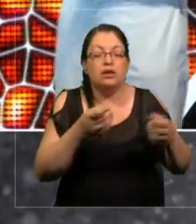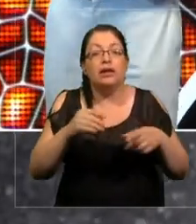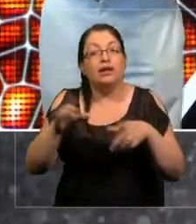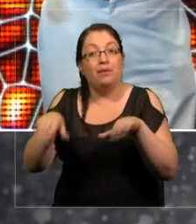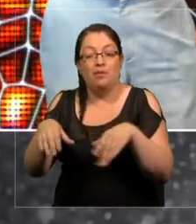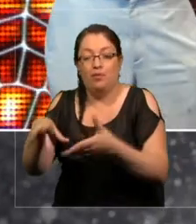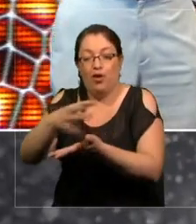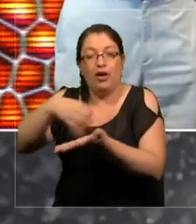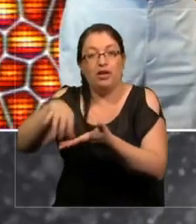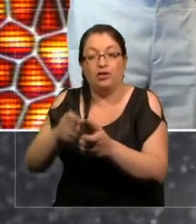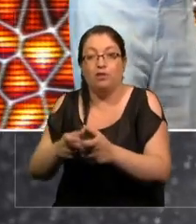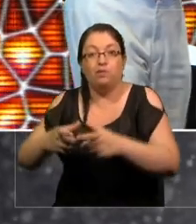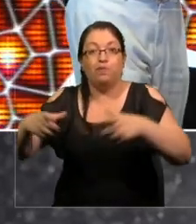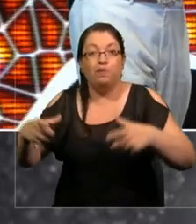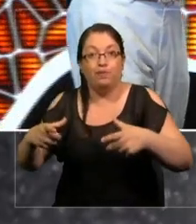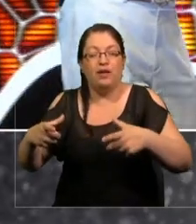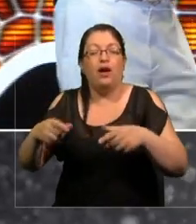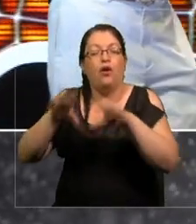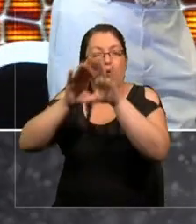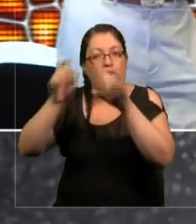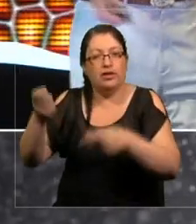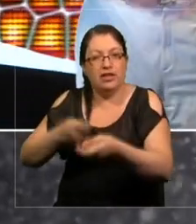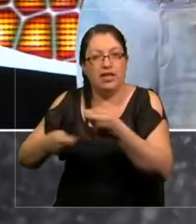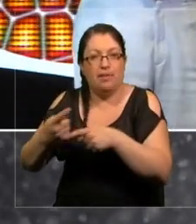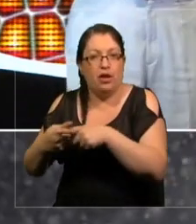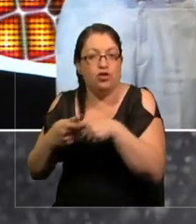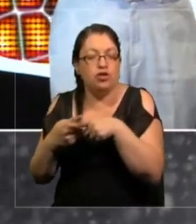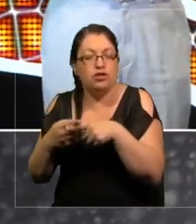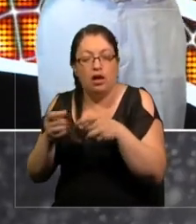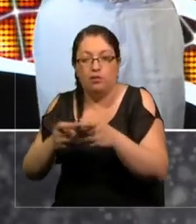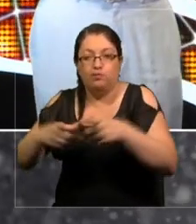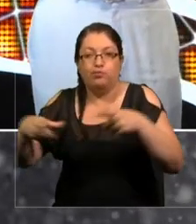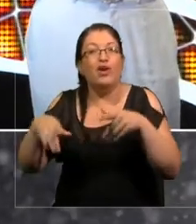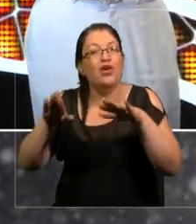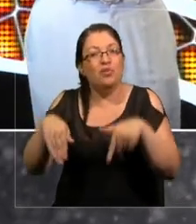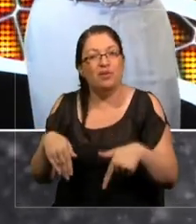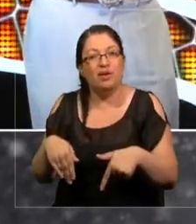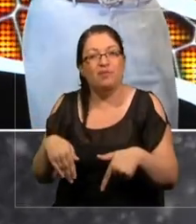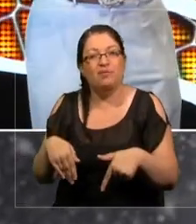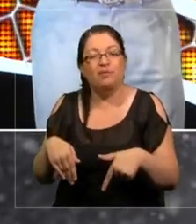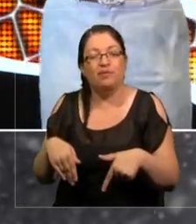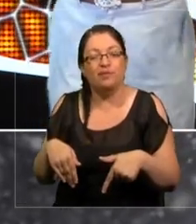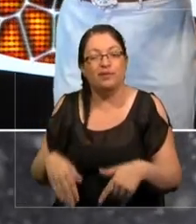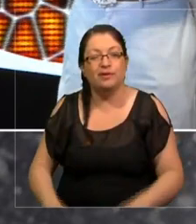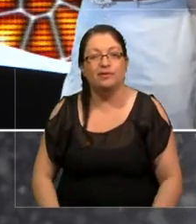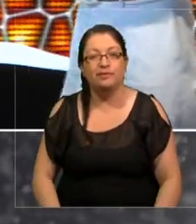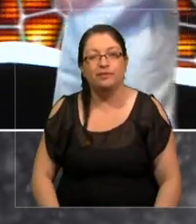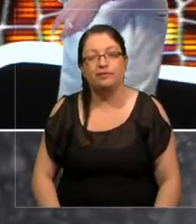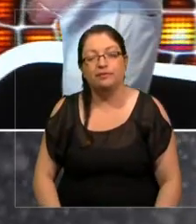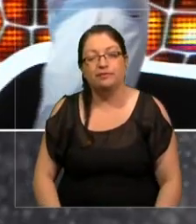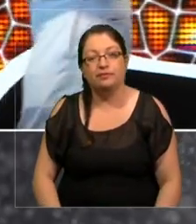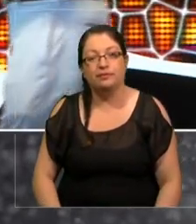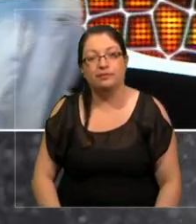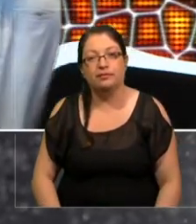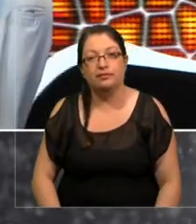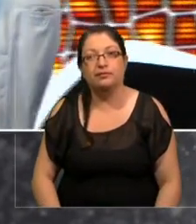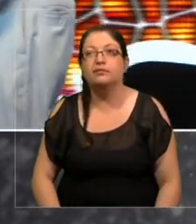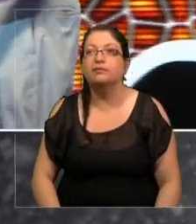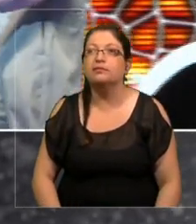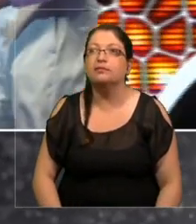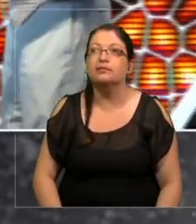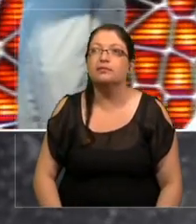los sistemas socioeconómicos. Es la misma idea. La tasa metabólica, la tasa